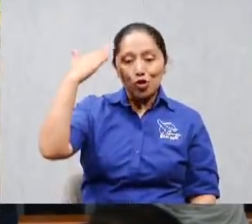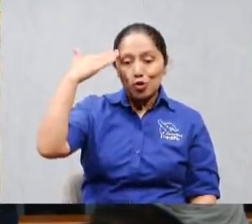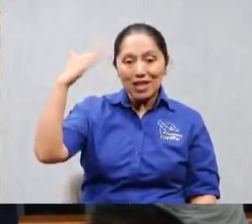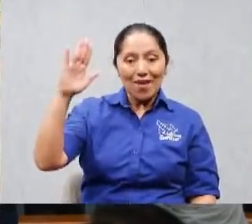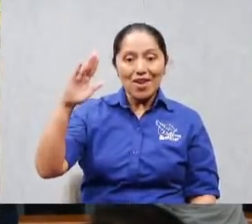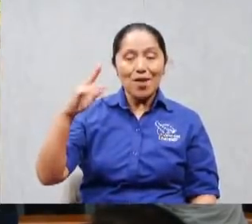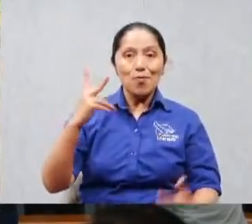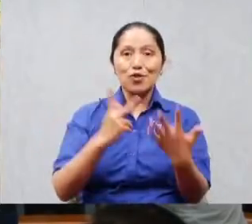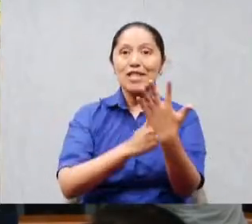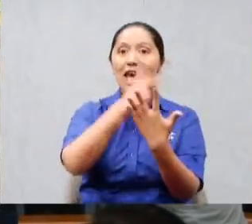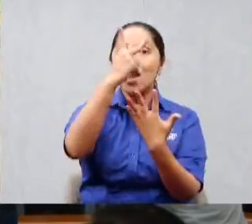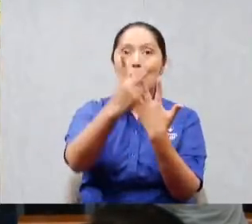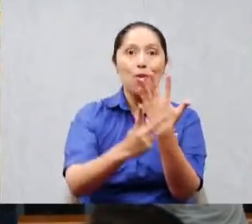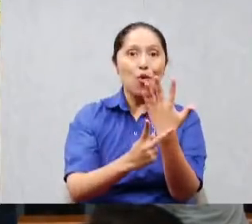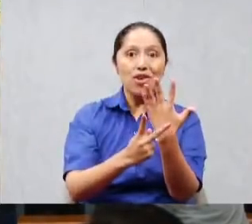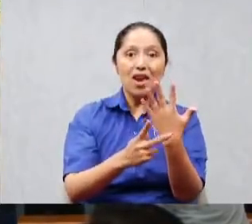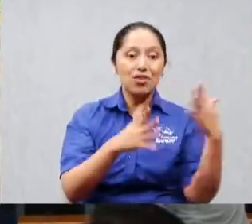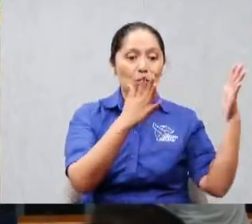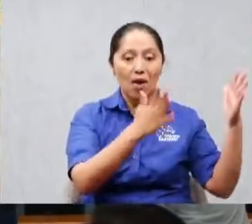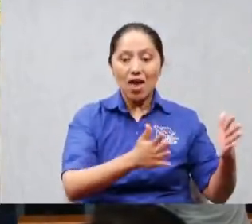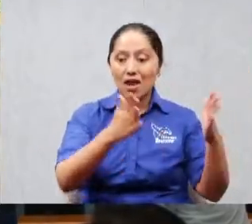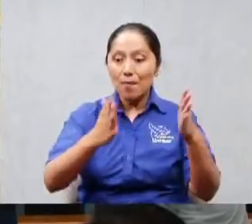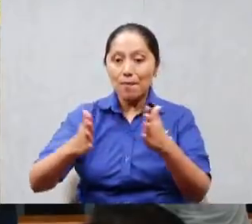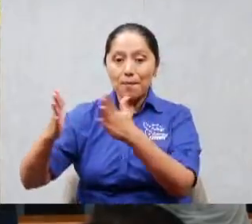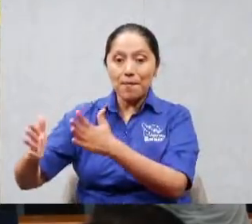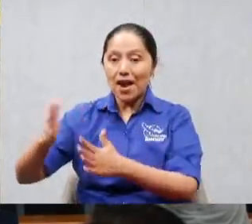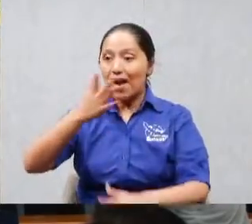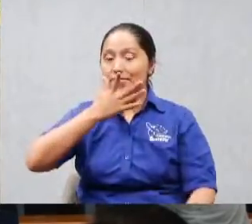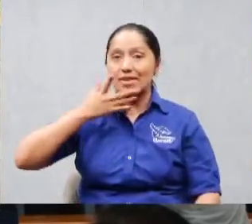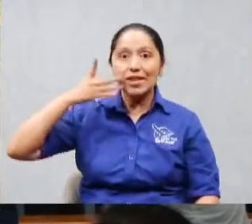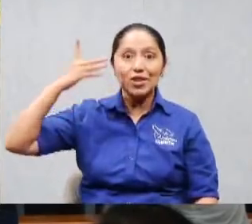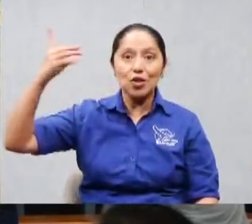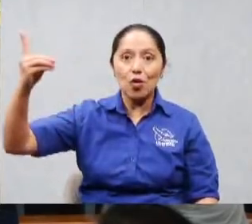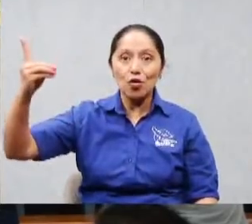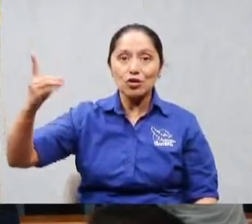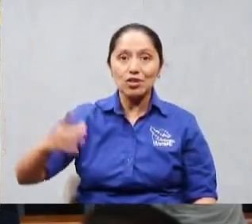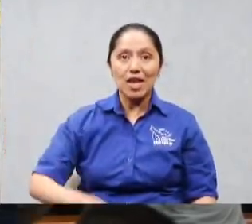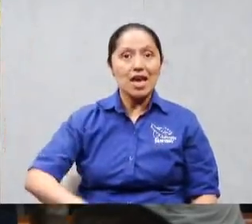plan de Dios para nuestra vida y por eso no avanzamos